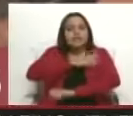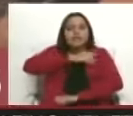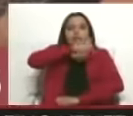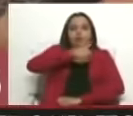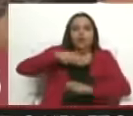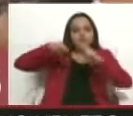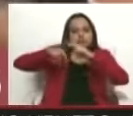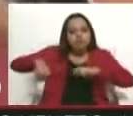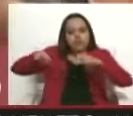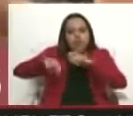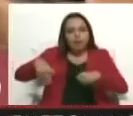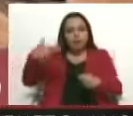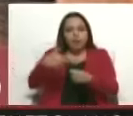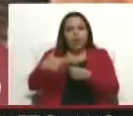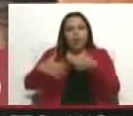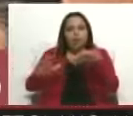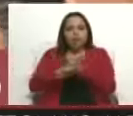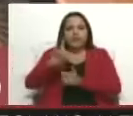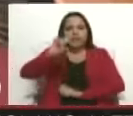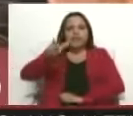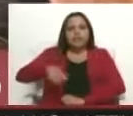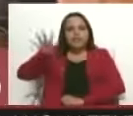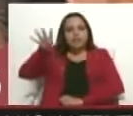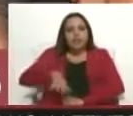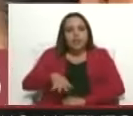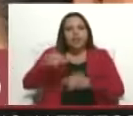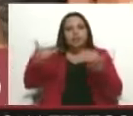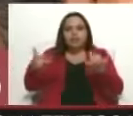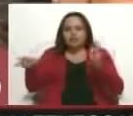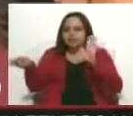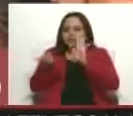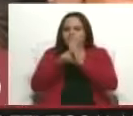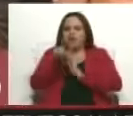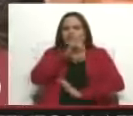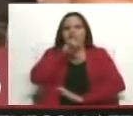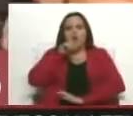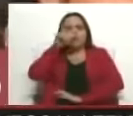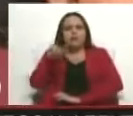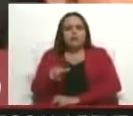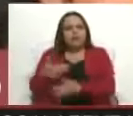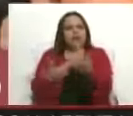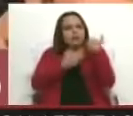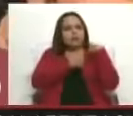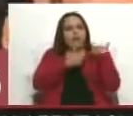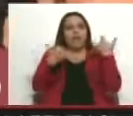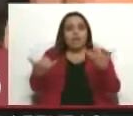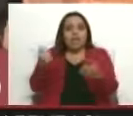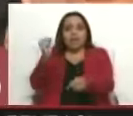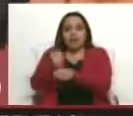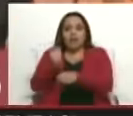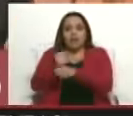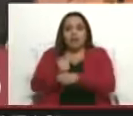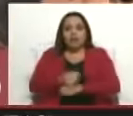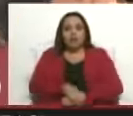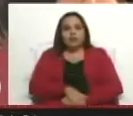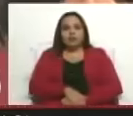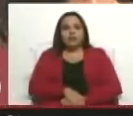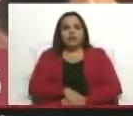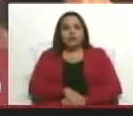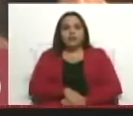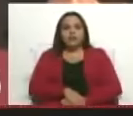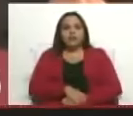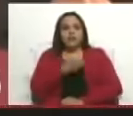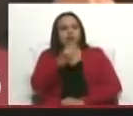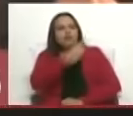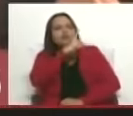exploración y producción del Esequibo, ya tiene hasta nombre de representante nuestro y ya está trabajando. se llama la persona? Ya